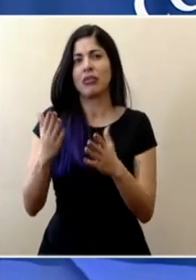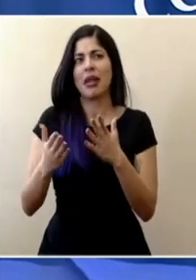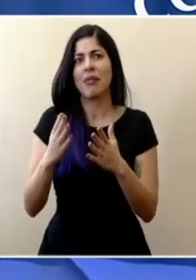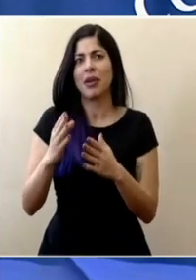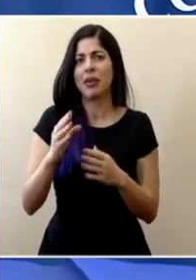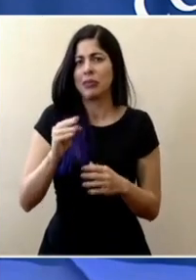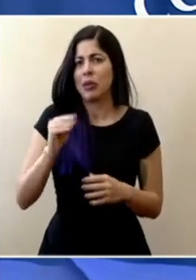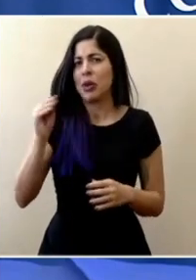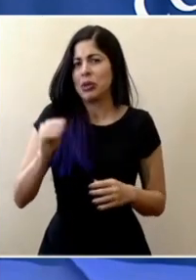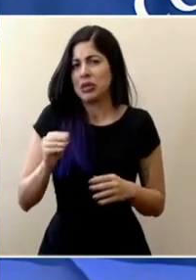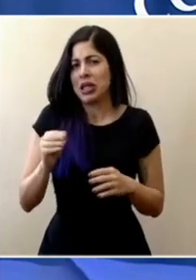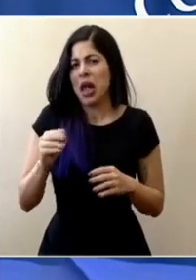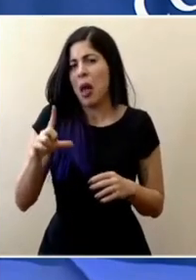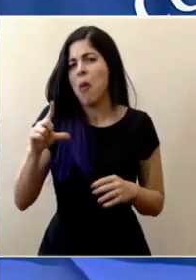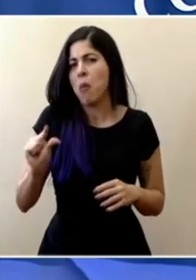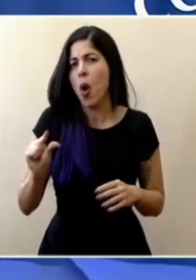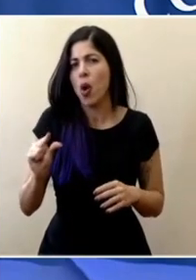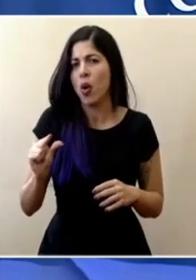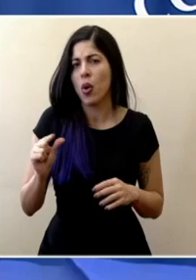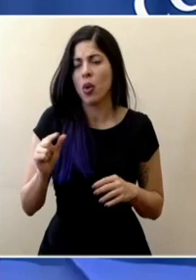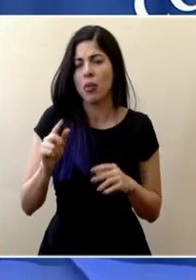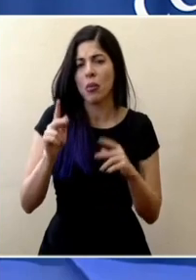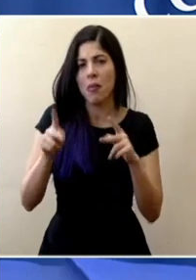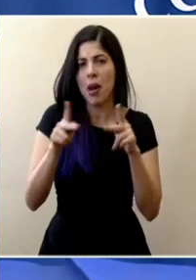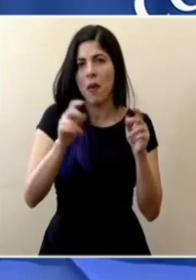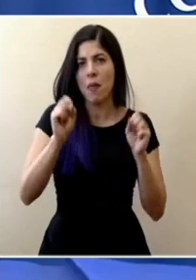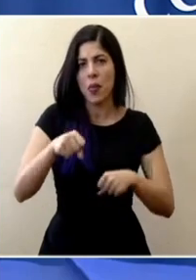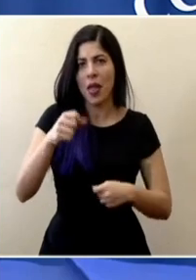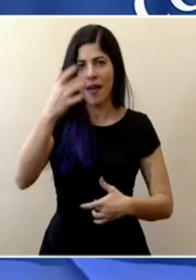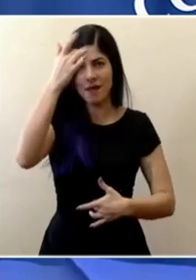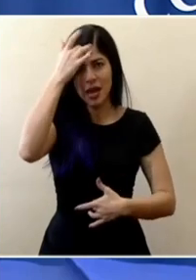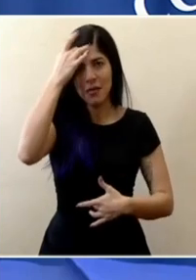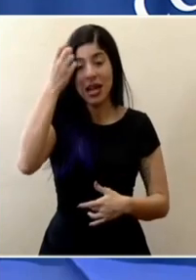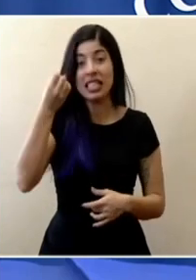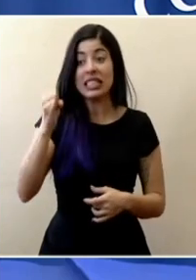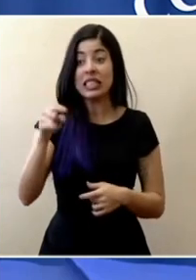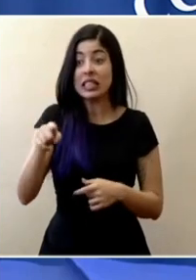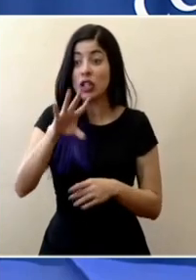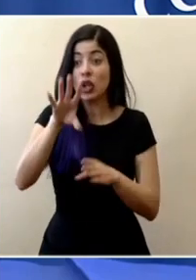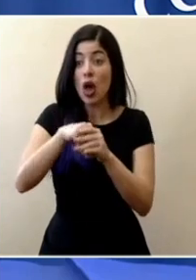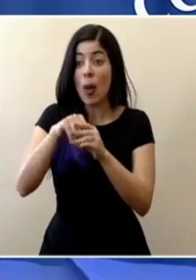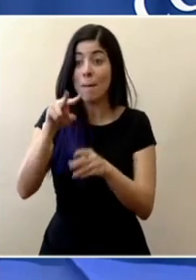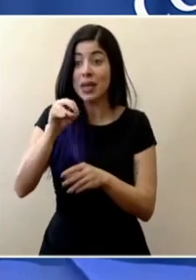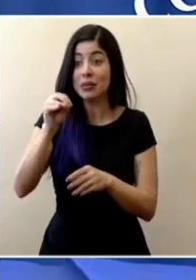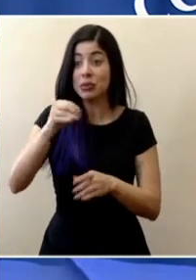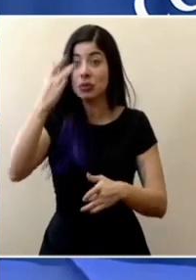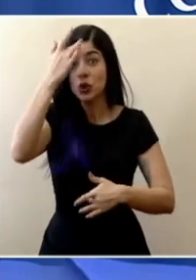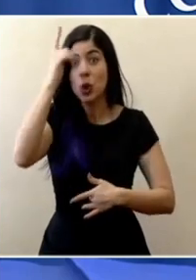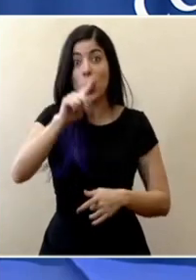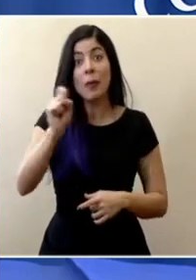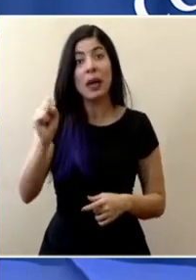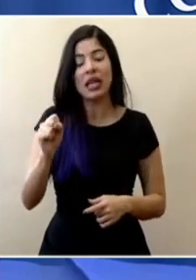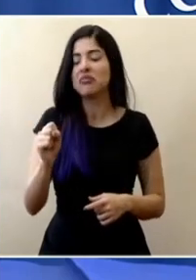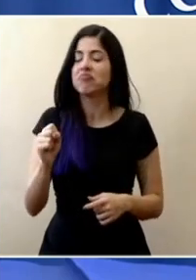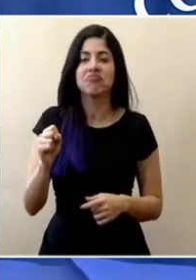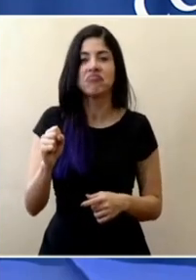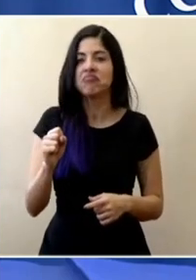que es un tal vez un porcentaje estimado o bajo de la población que se puede infectar ocurre en cuestión de un mes no hay